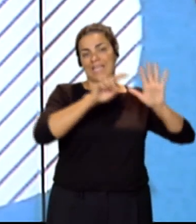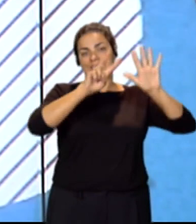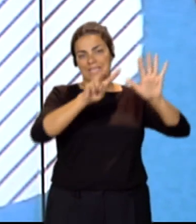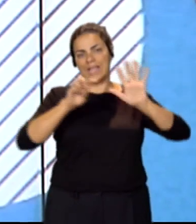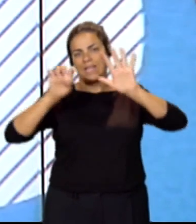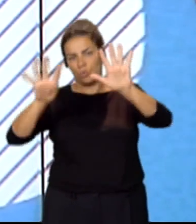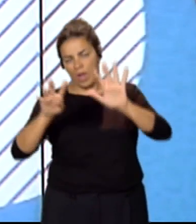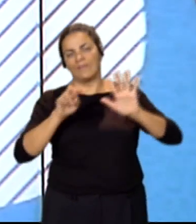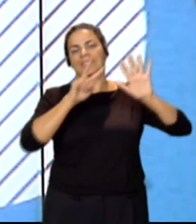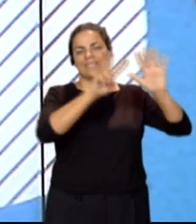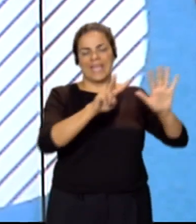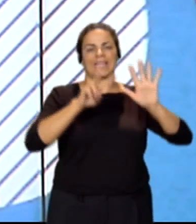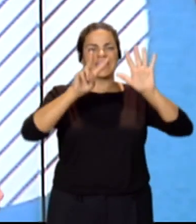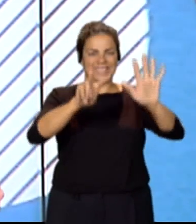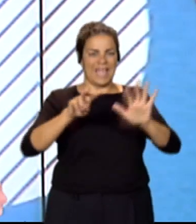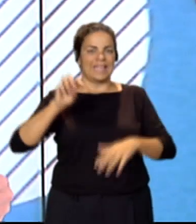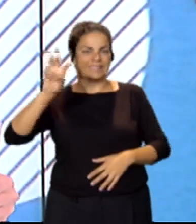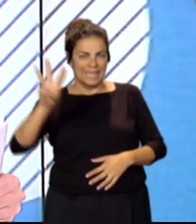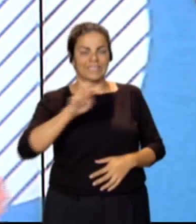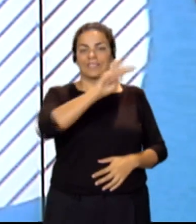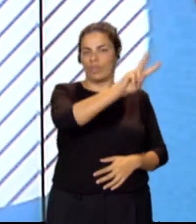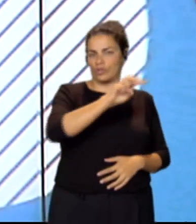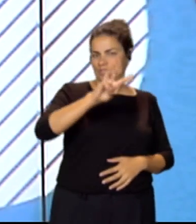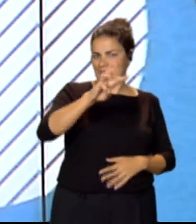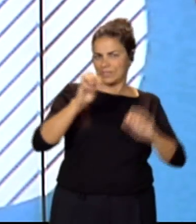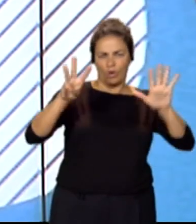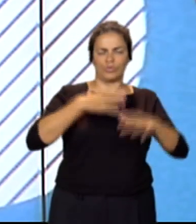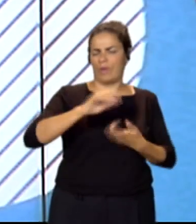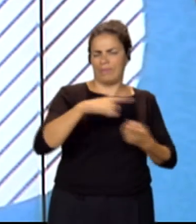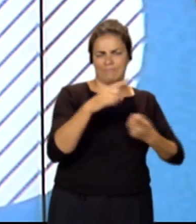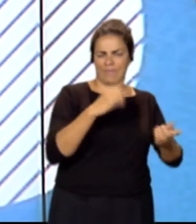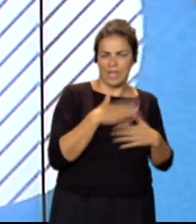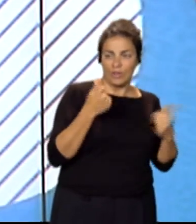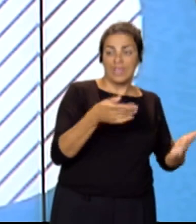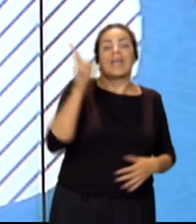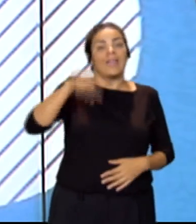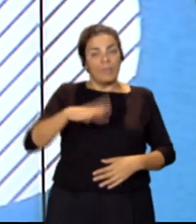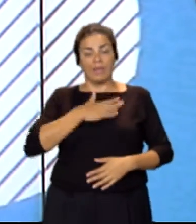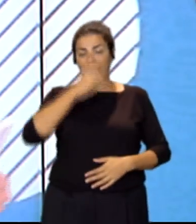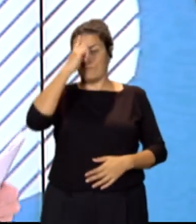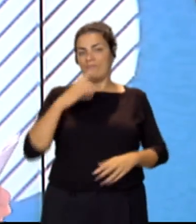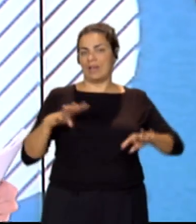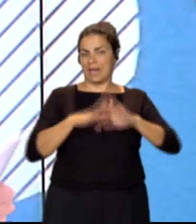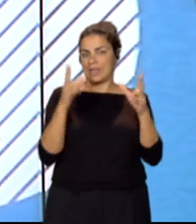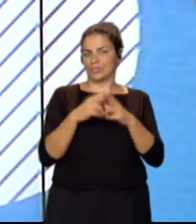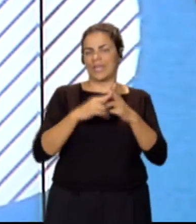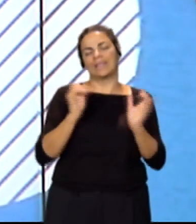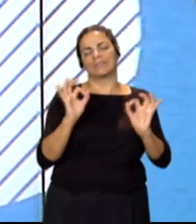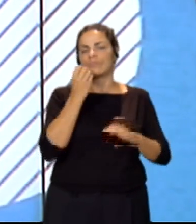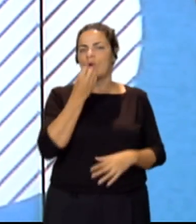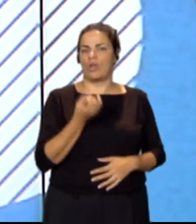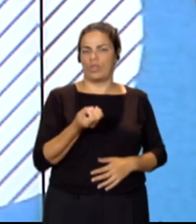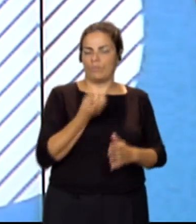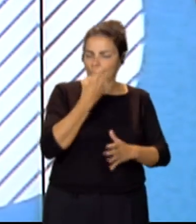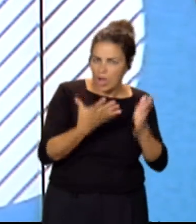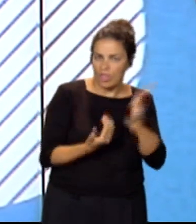-238. Además tenemos los perfiles a través de las redes sociales en Buenos Días, Canarias. Comenzamos hoy con una queja,